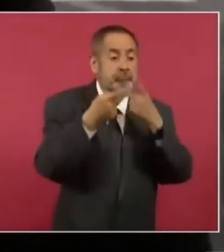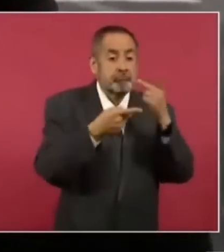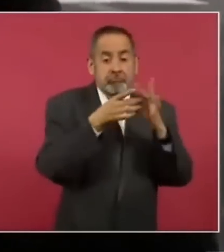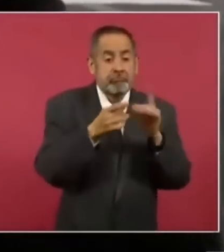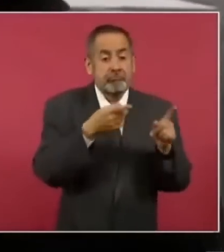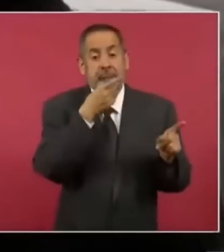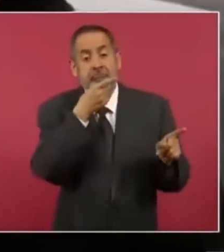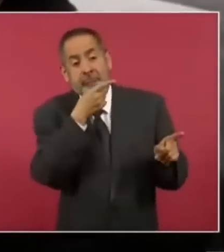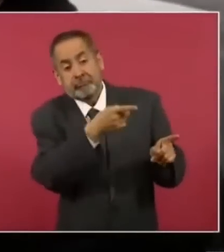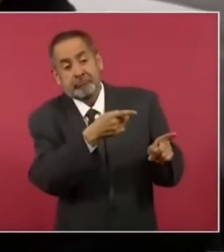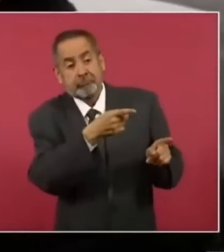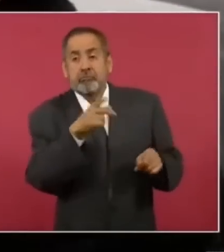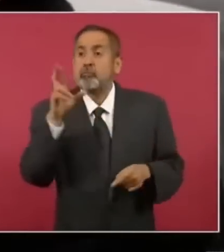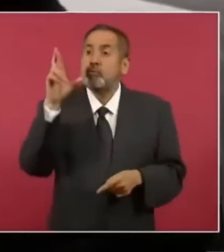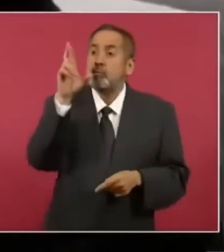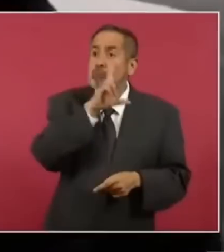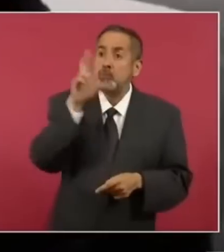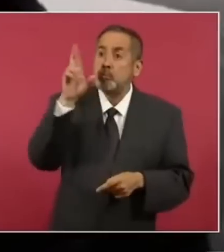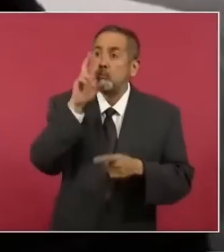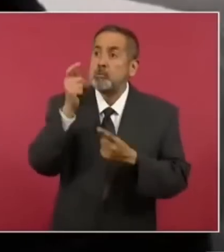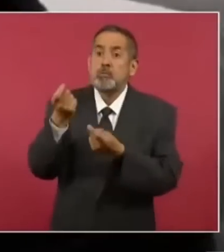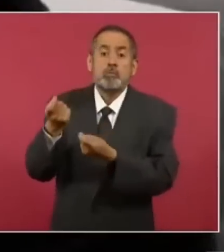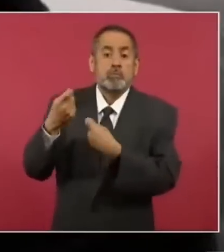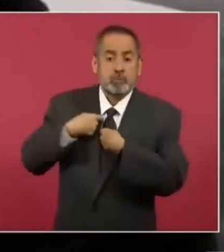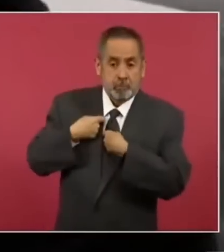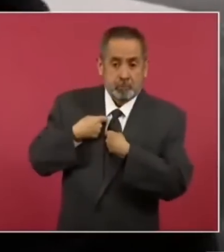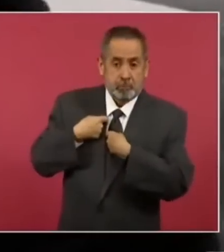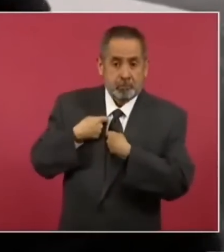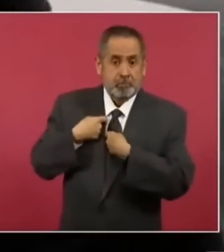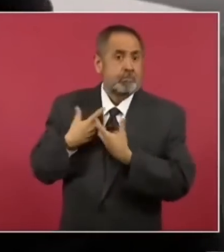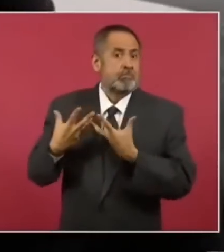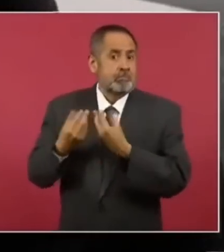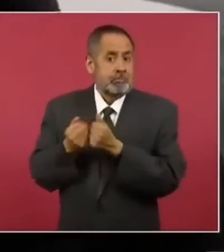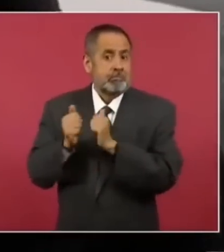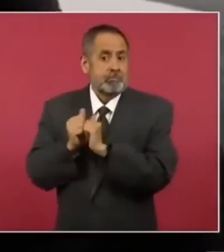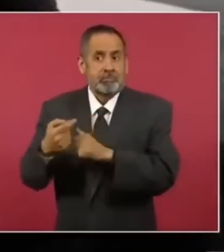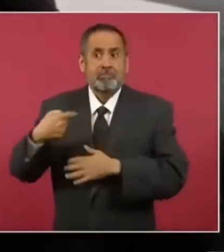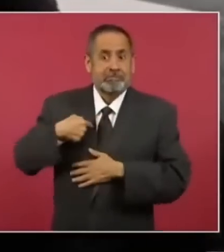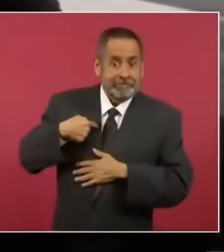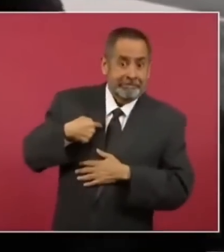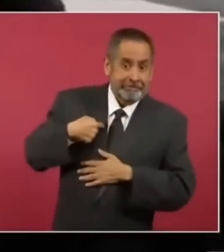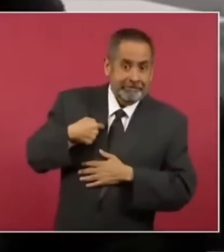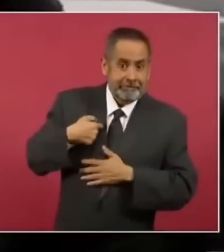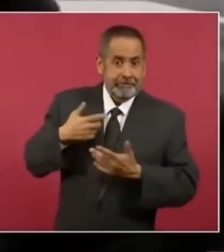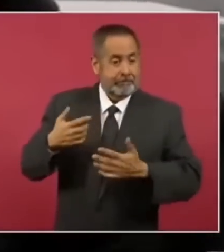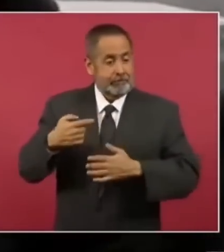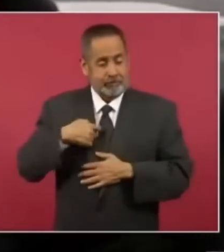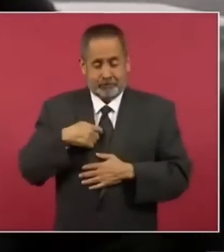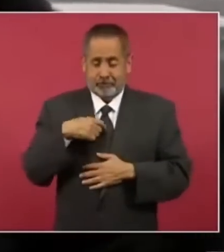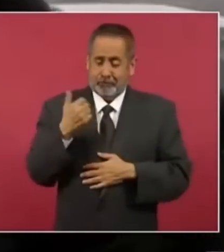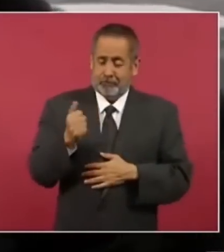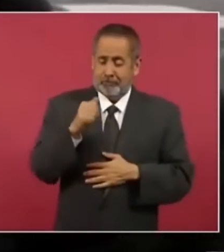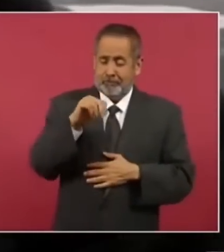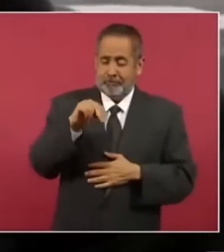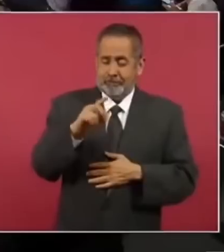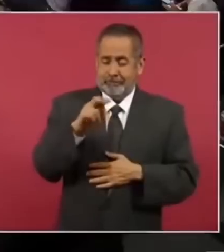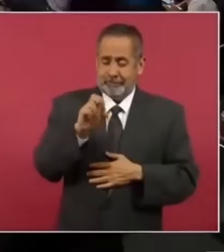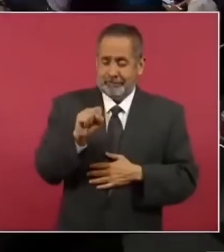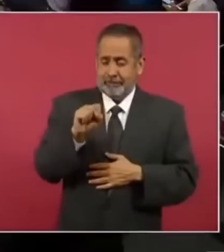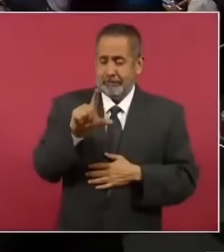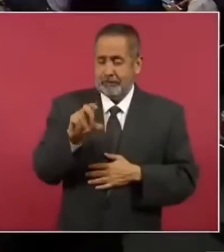están vendidos por el gobierno ruso. Ya soy Andrés Manuel López.